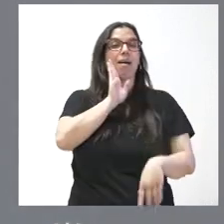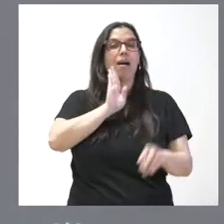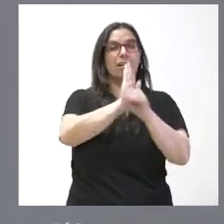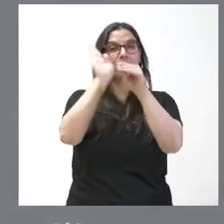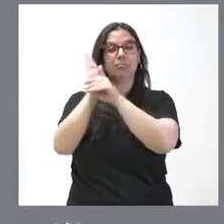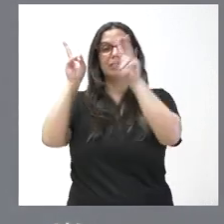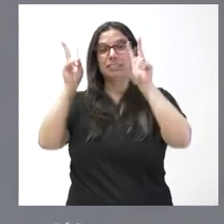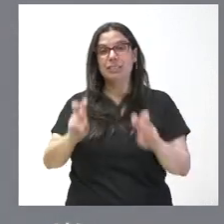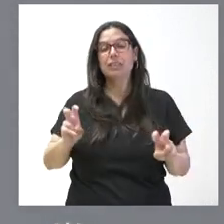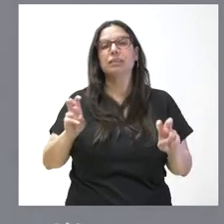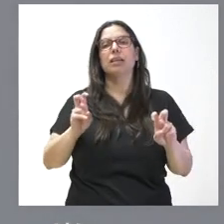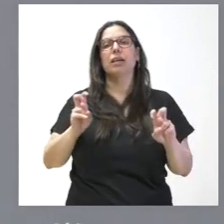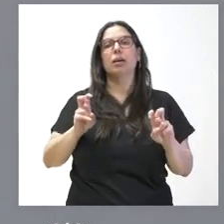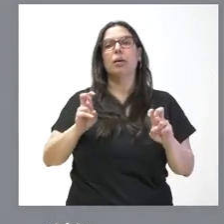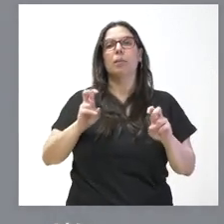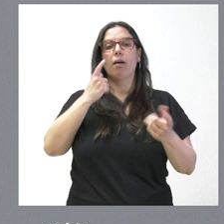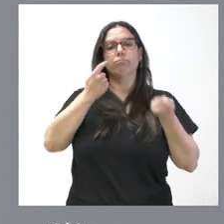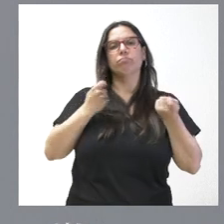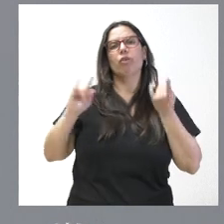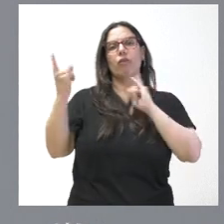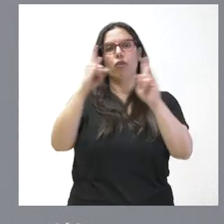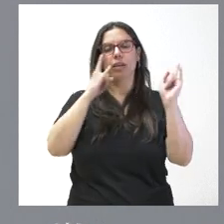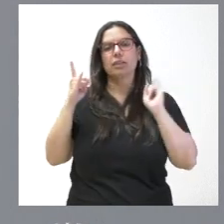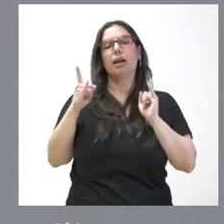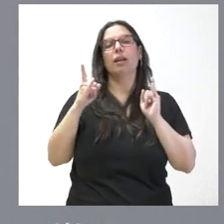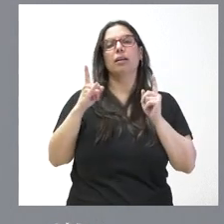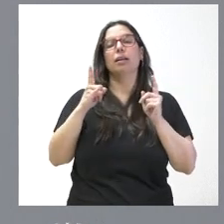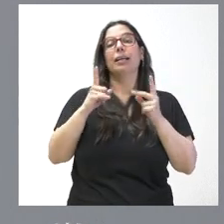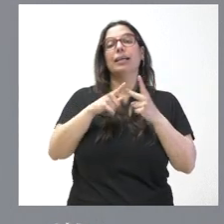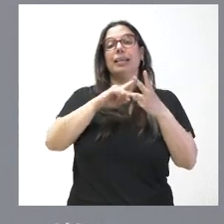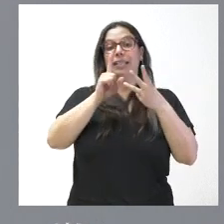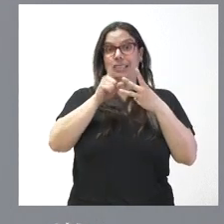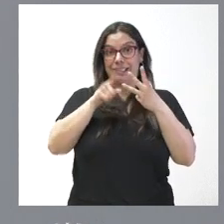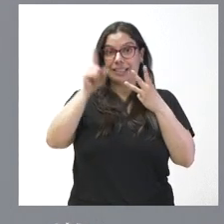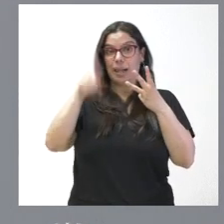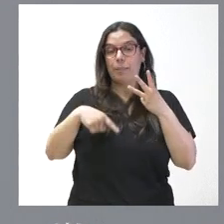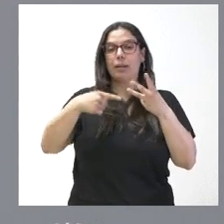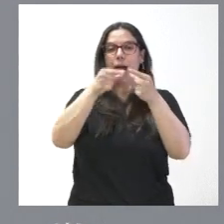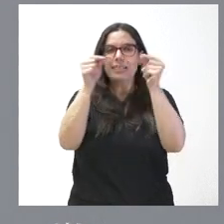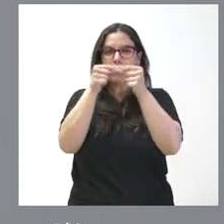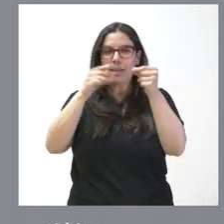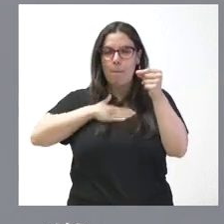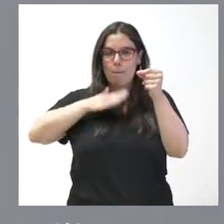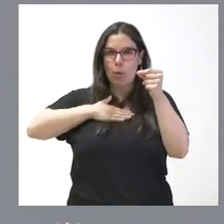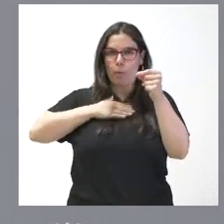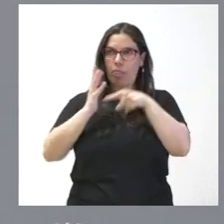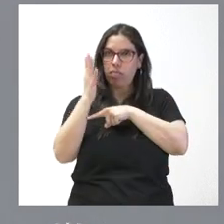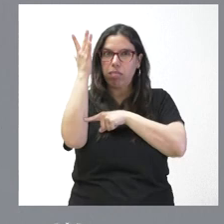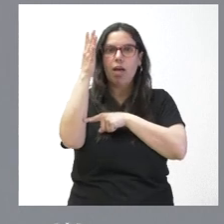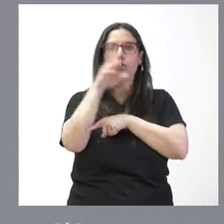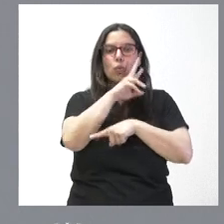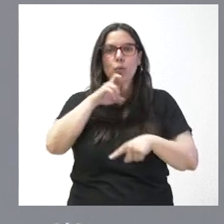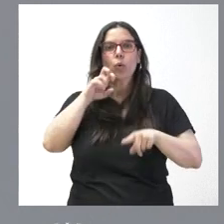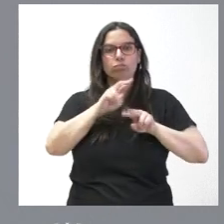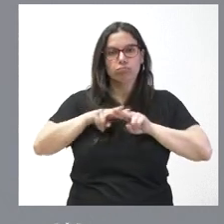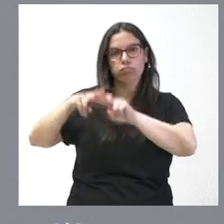de repoblación forestal y en materia de garantía de las semillas autóctonas de especies vegetales, lógicamente estamos